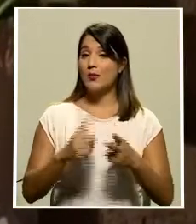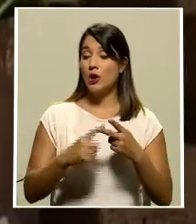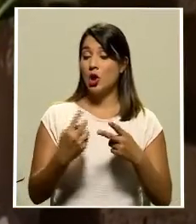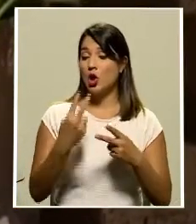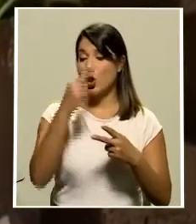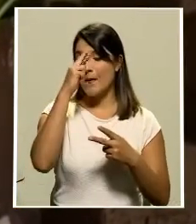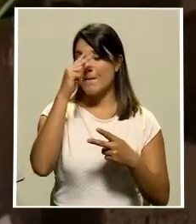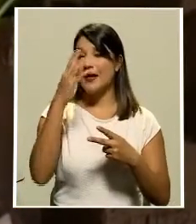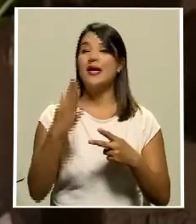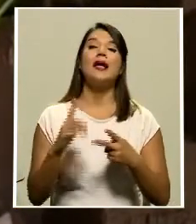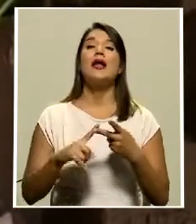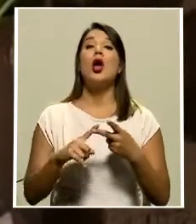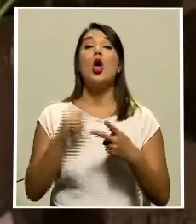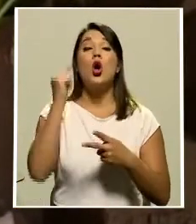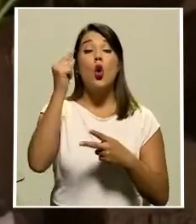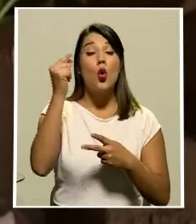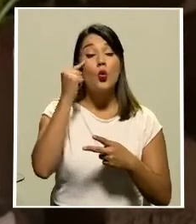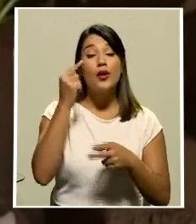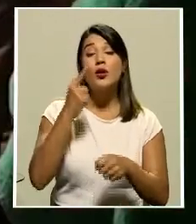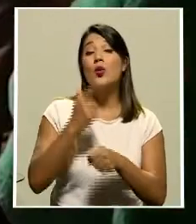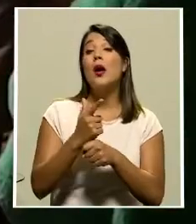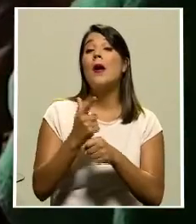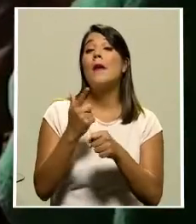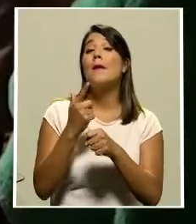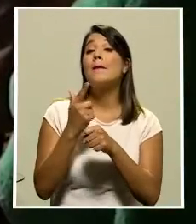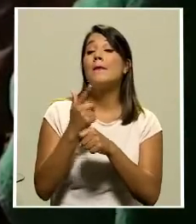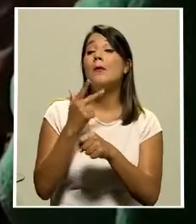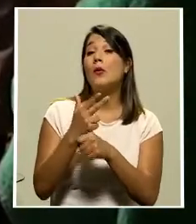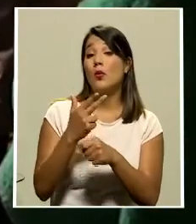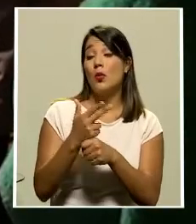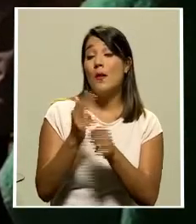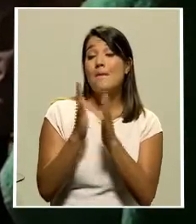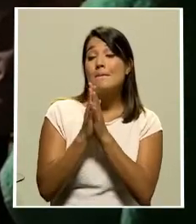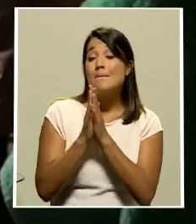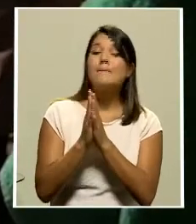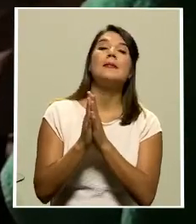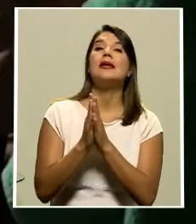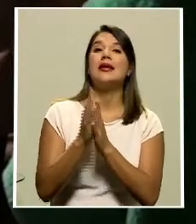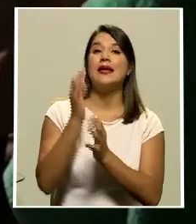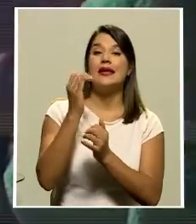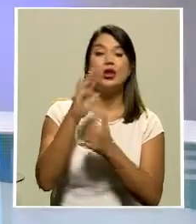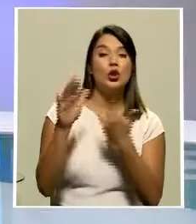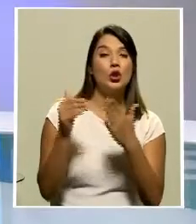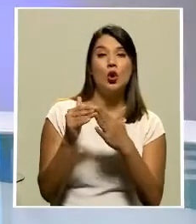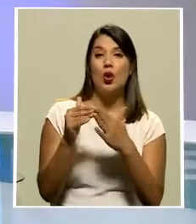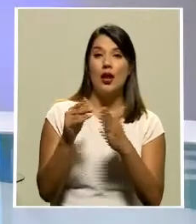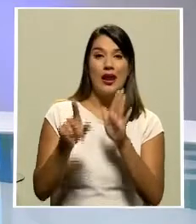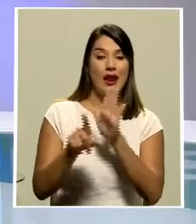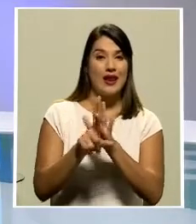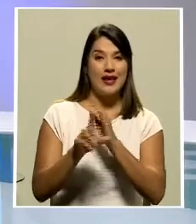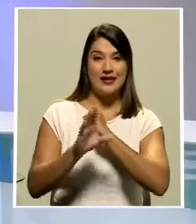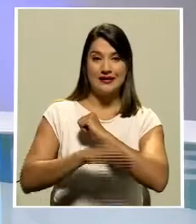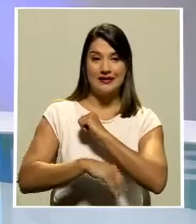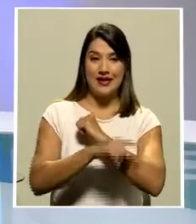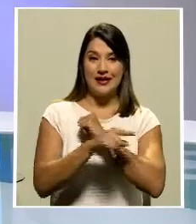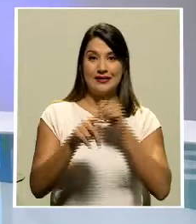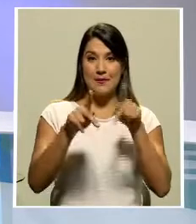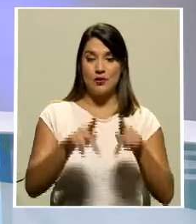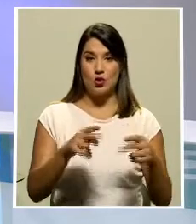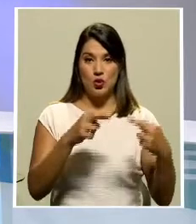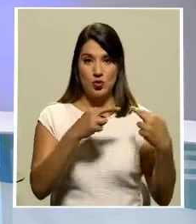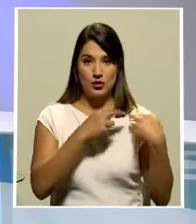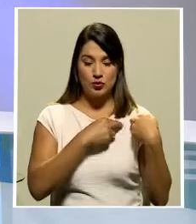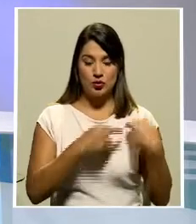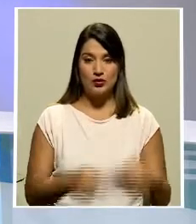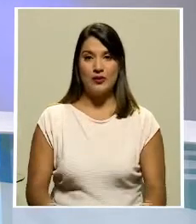el gobierno de Guatemala pide que caiga todo el peso de la ley sobre los responsables de la masacre y no le tiembla